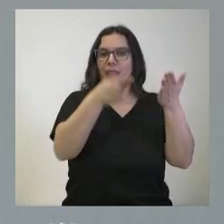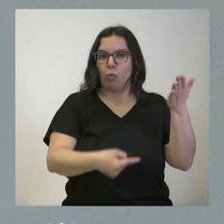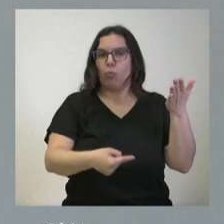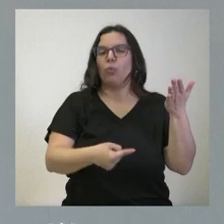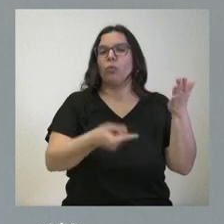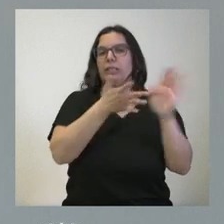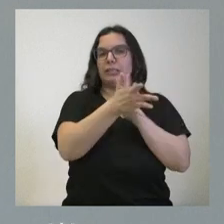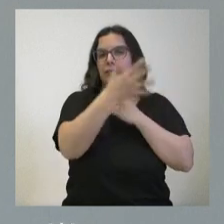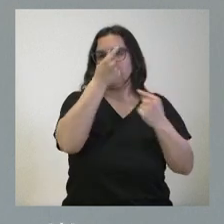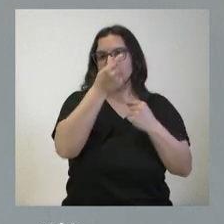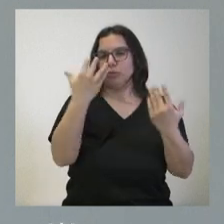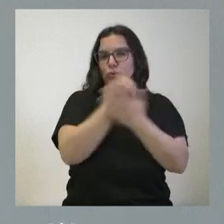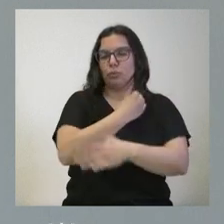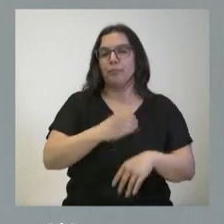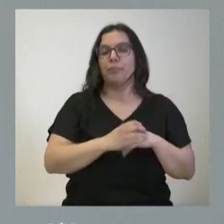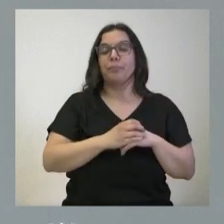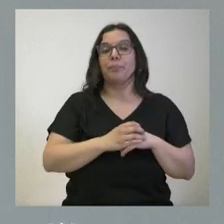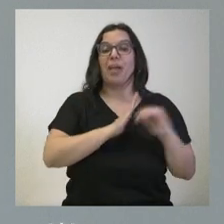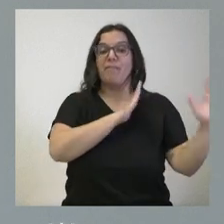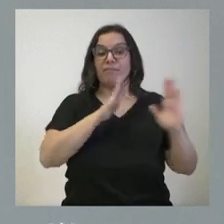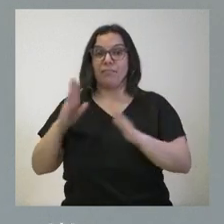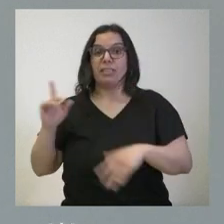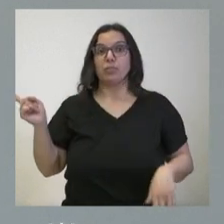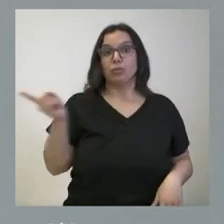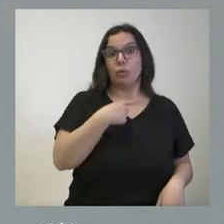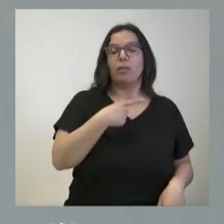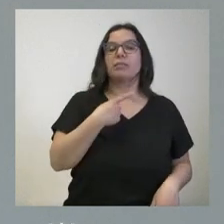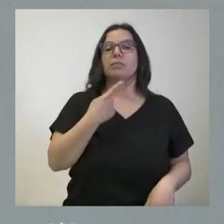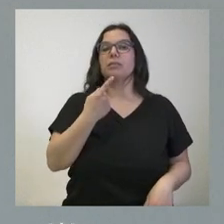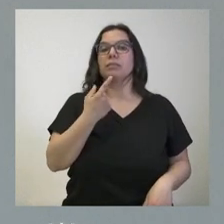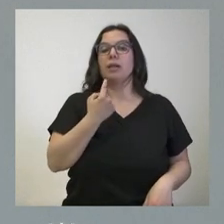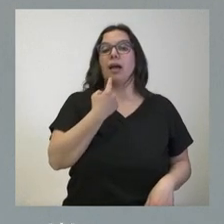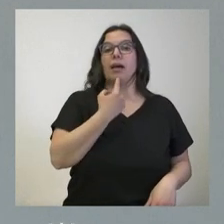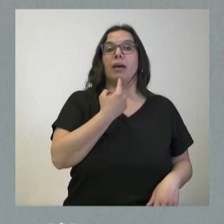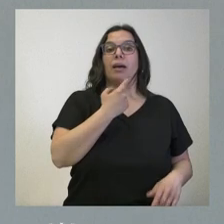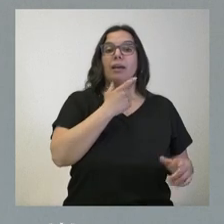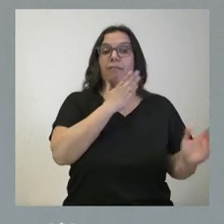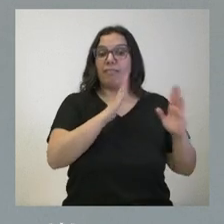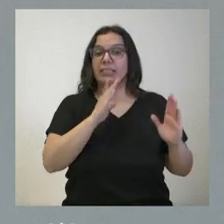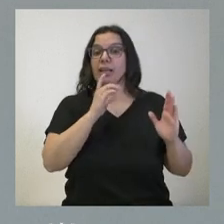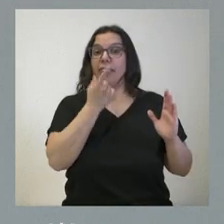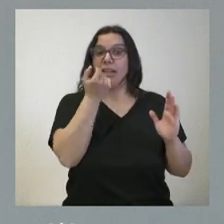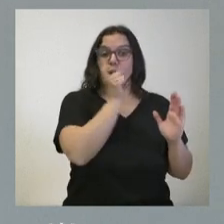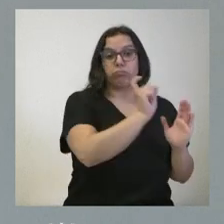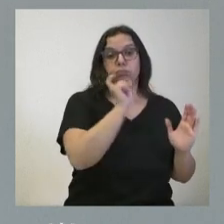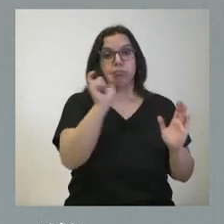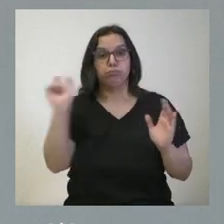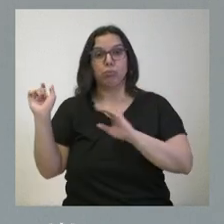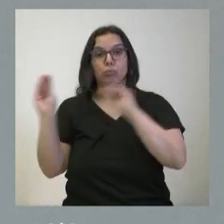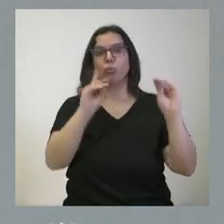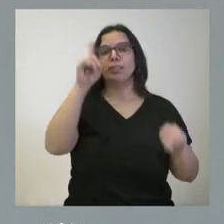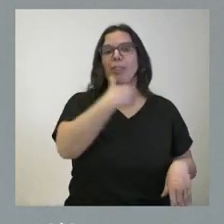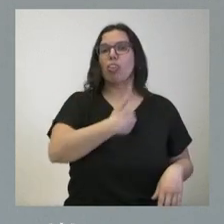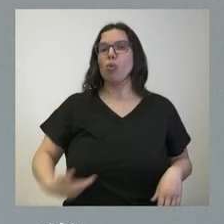de las que estamos hablando en todas las fases, tanto el importe de cada una de ellas como el número de propietarios